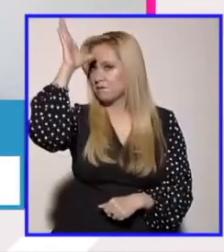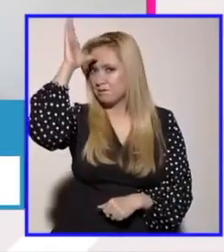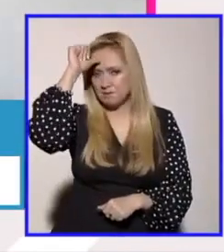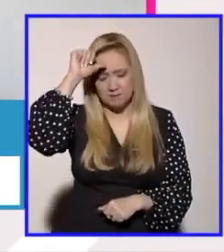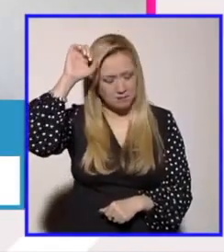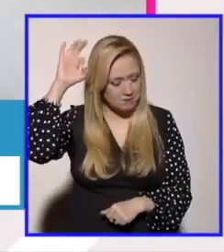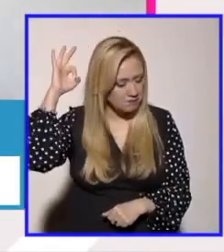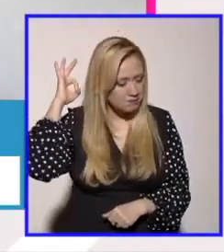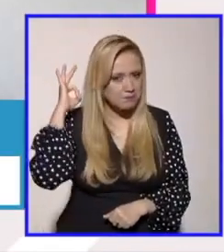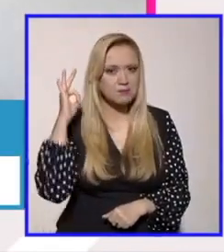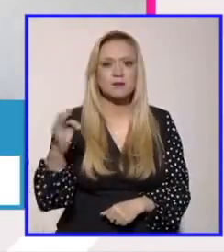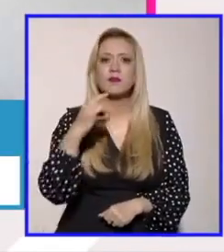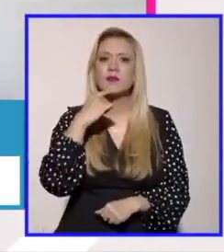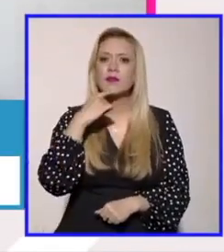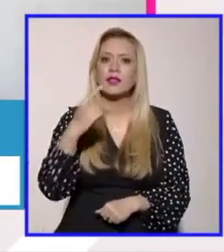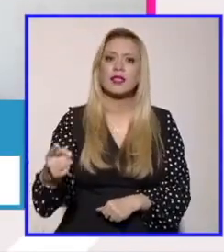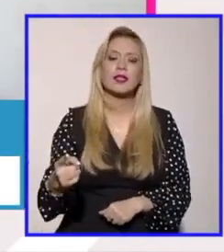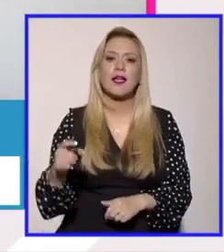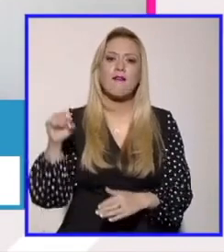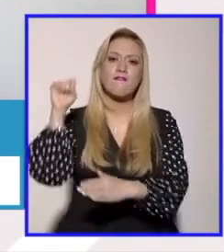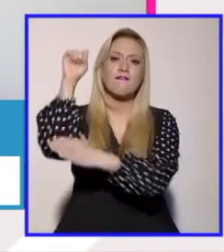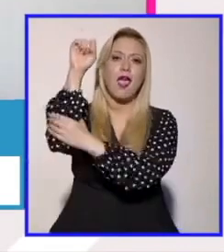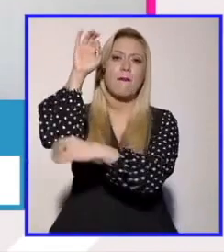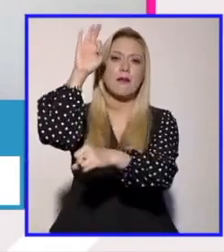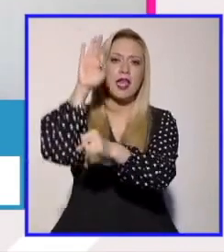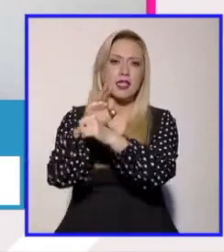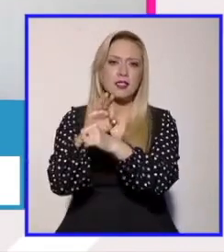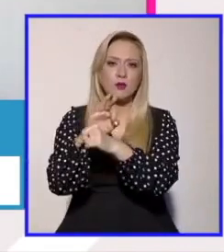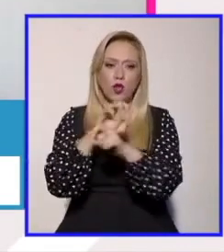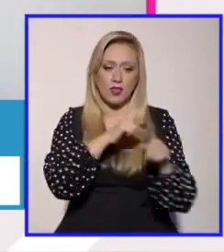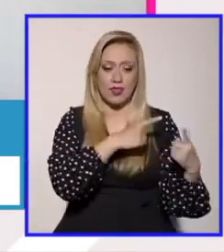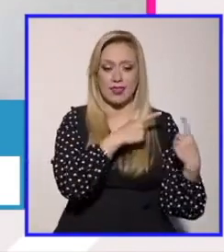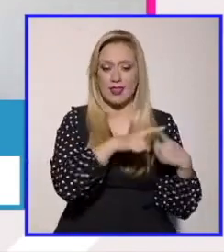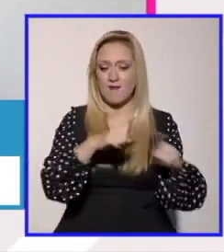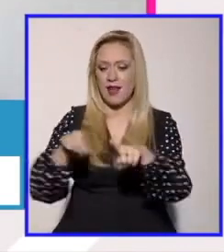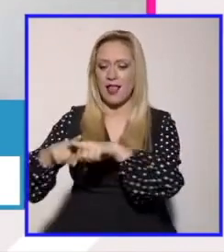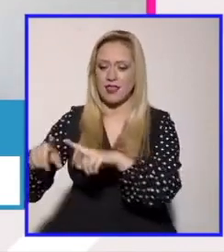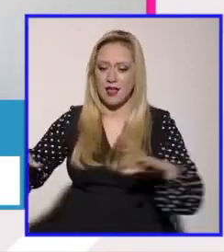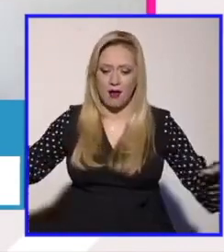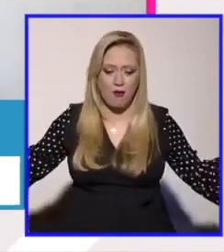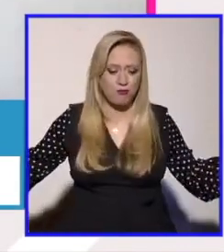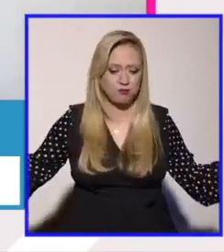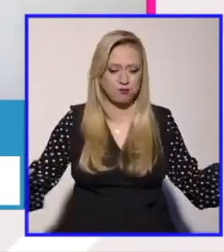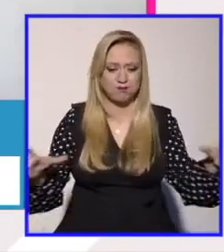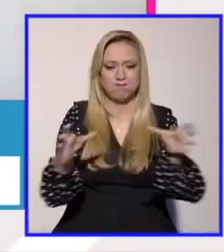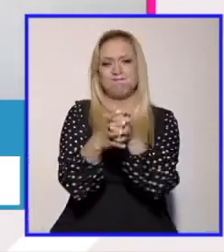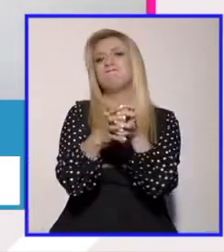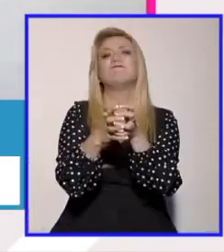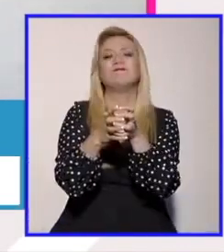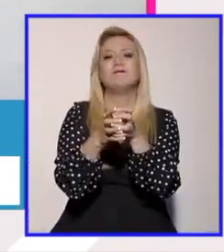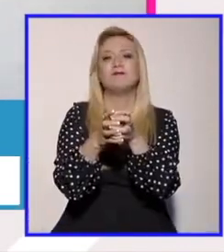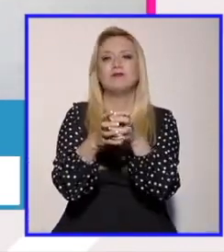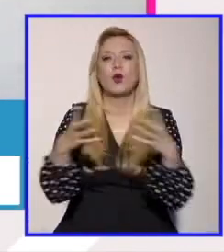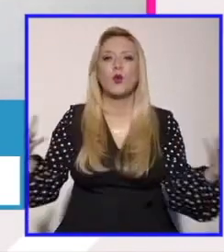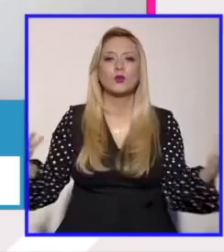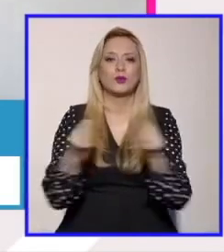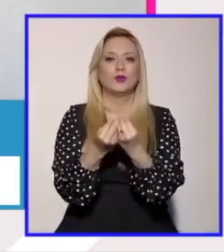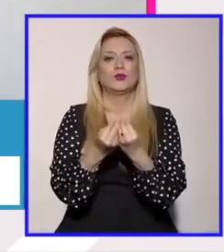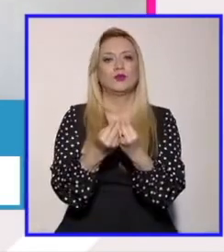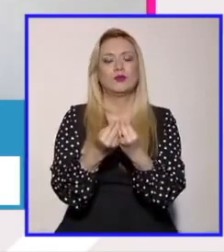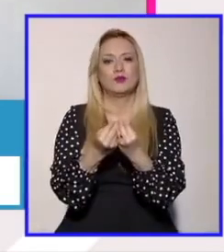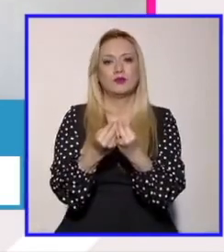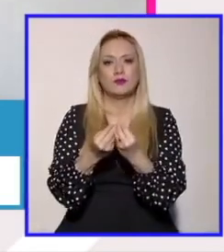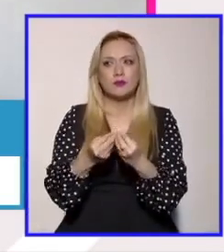de decir en cuanto a los feminismos y quizás era lo que yo intentaba de articular al principio en cuanto decía